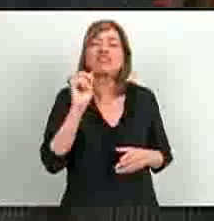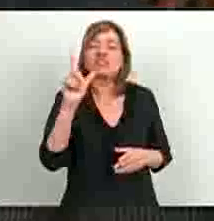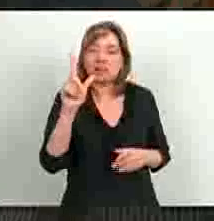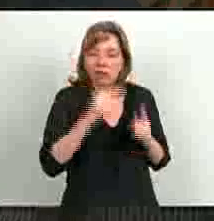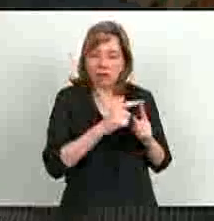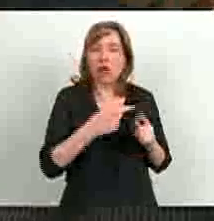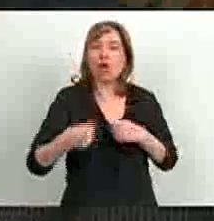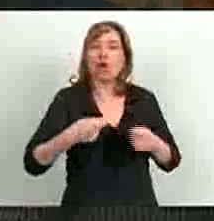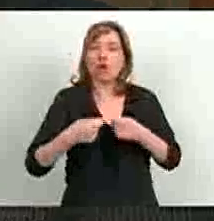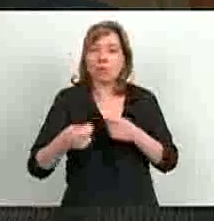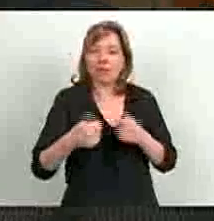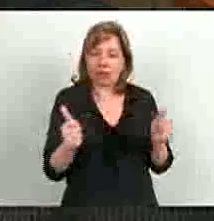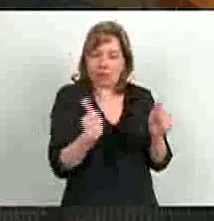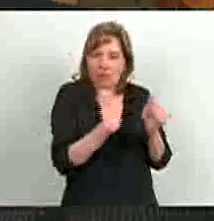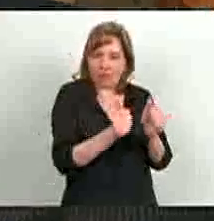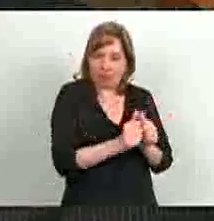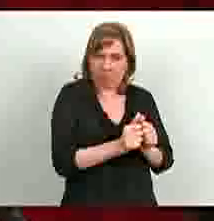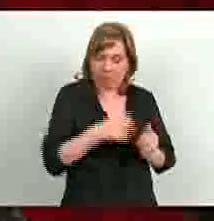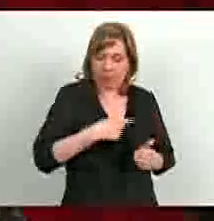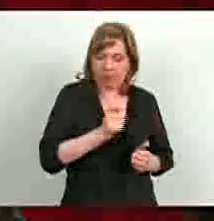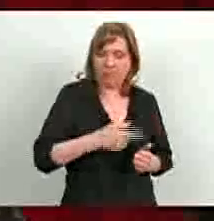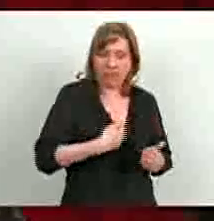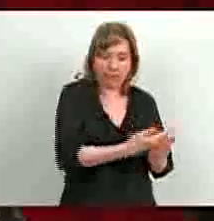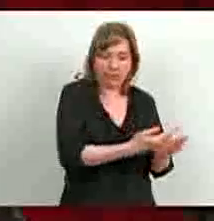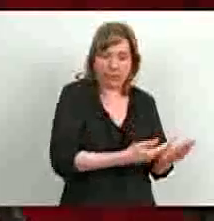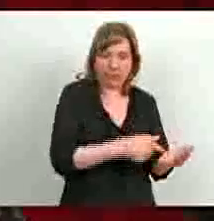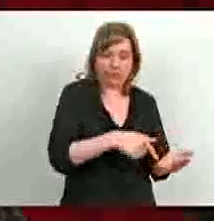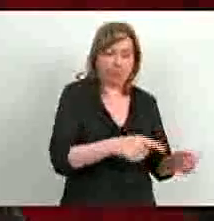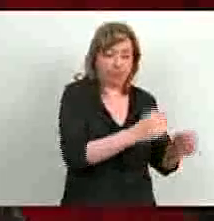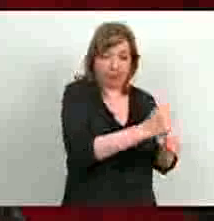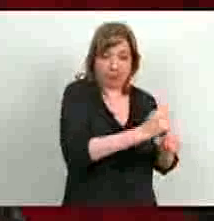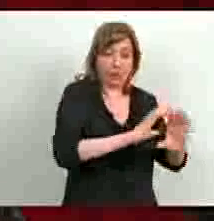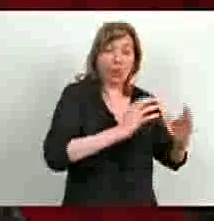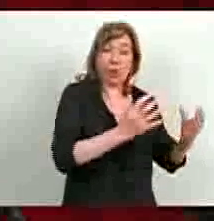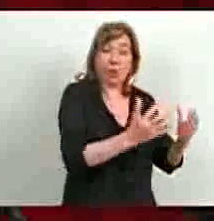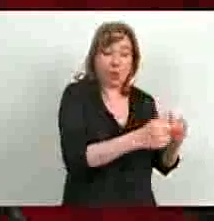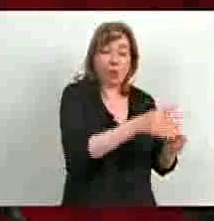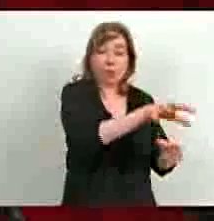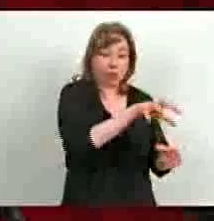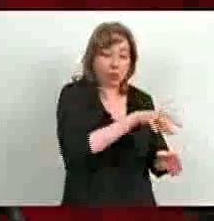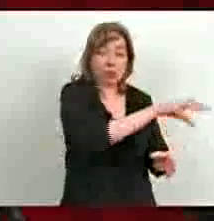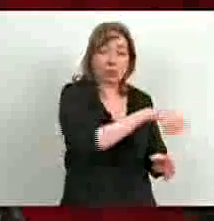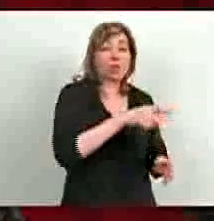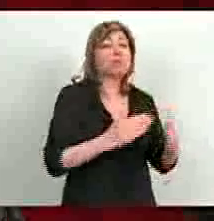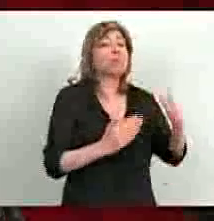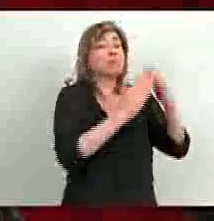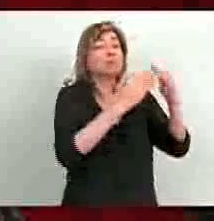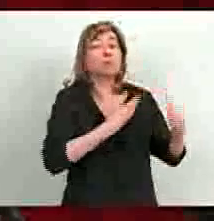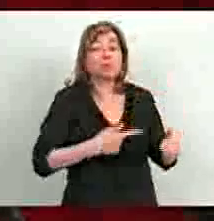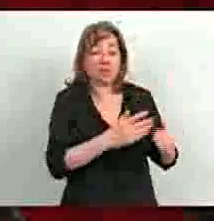y de comercio. En estos días, la Comisión la integra, la preside